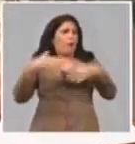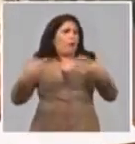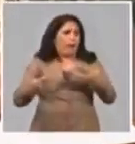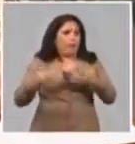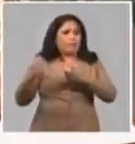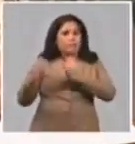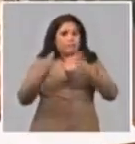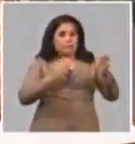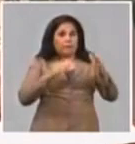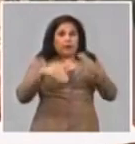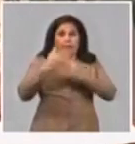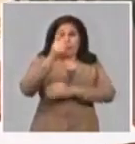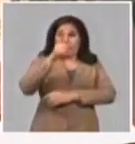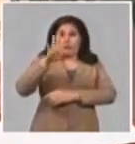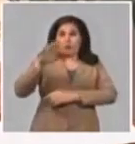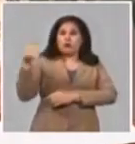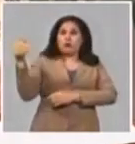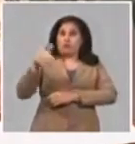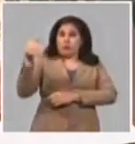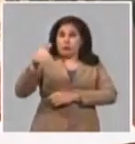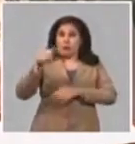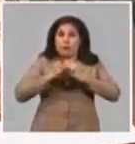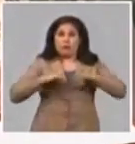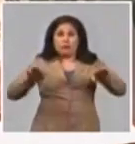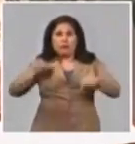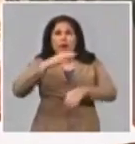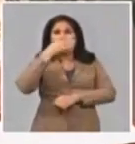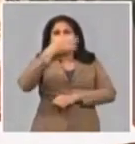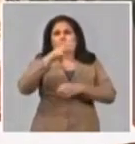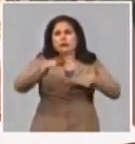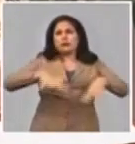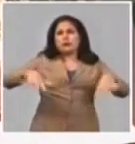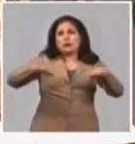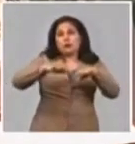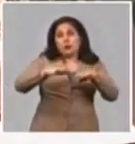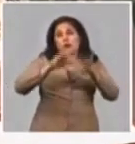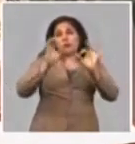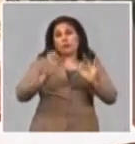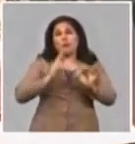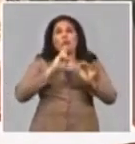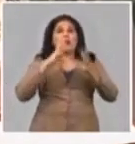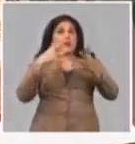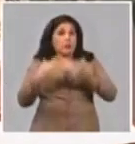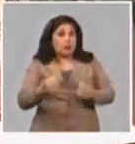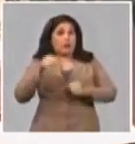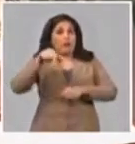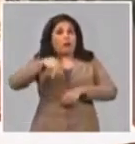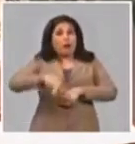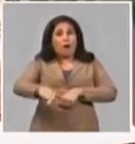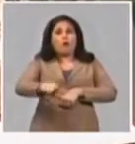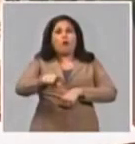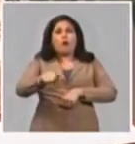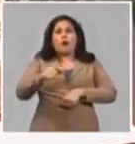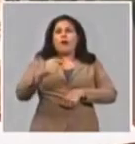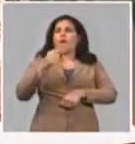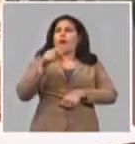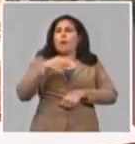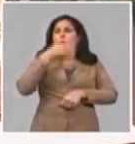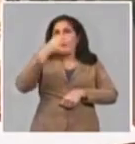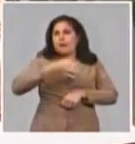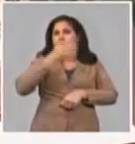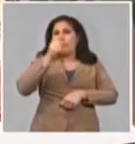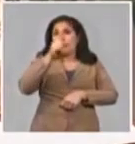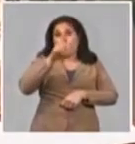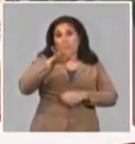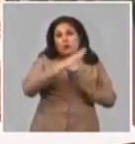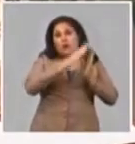día 14, cuando estuvimos aquí en la Mesa Redonda, explicábamos la situación que tenía, y por eso ahora vamos solo a actualizar qué ha pasado del